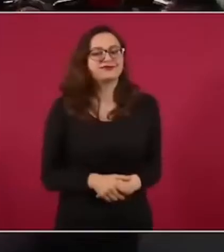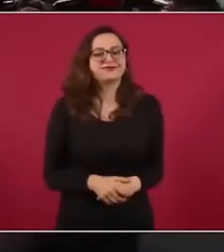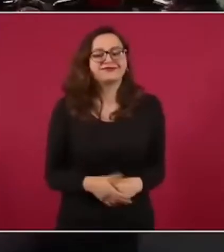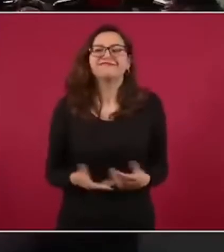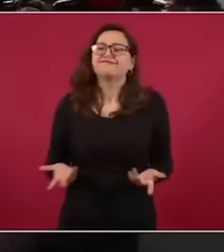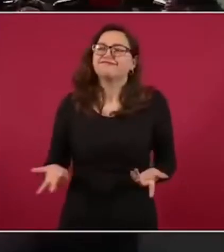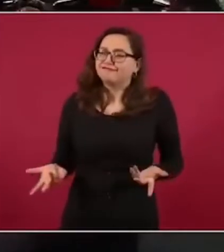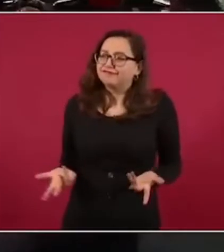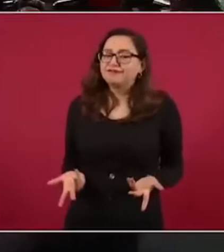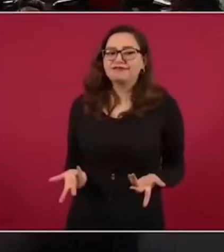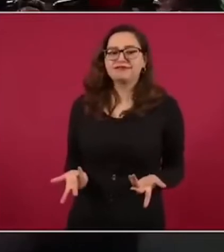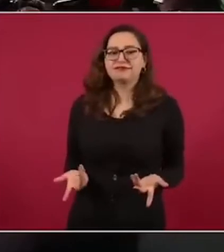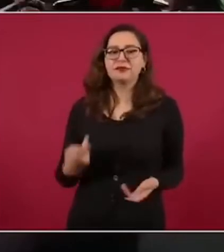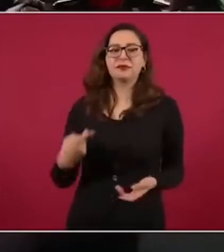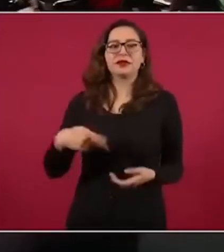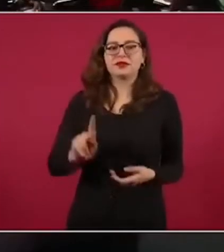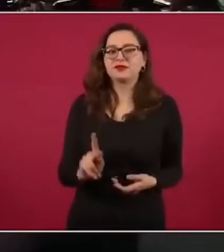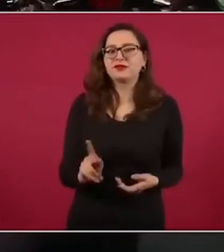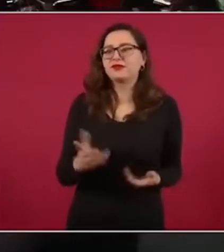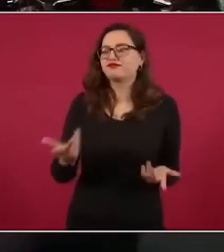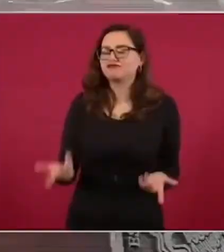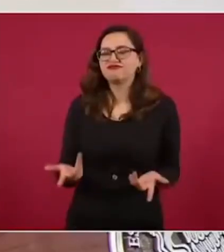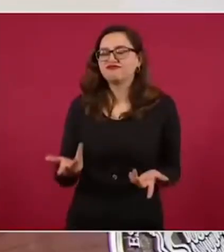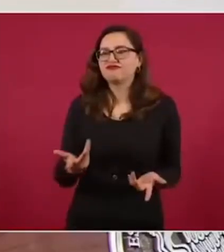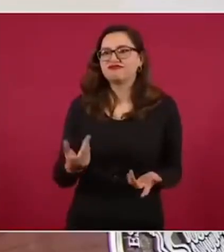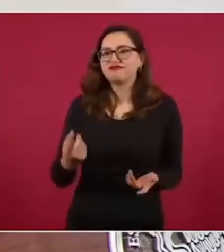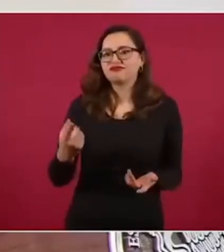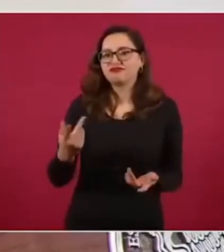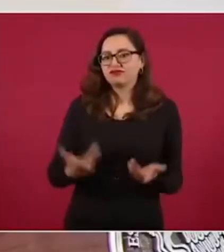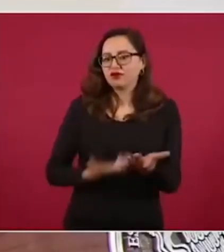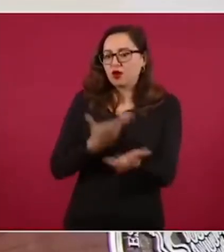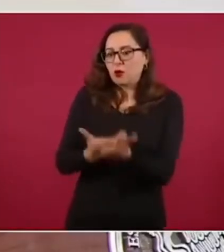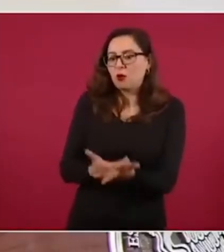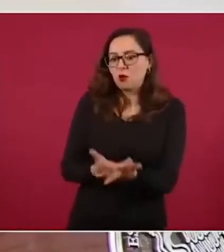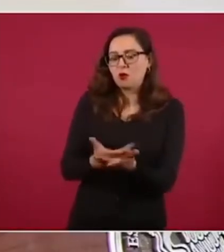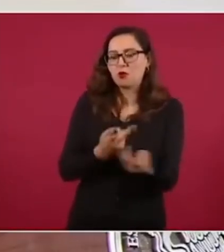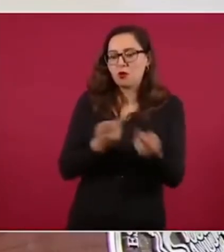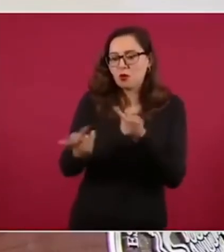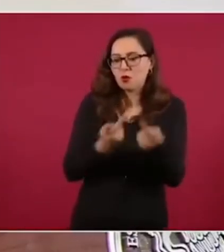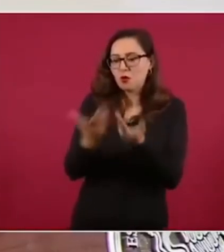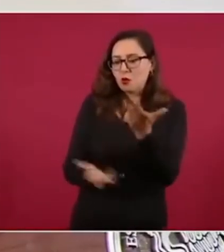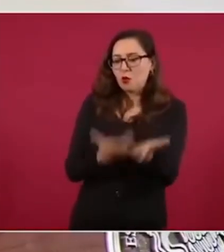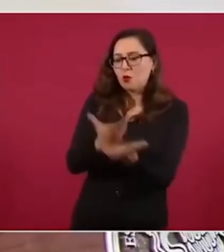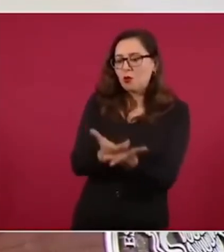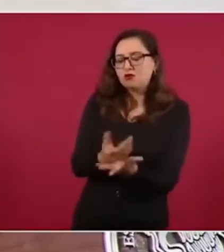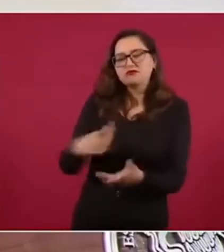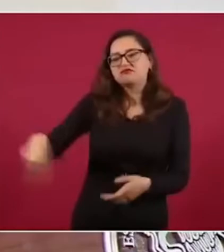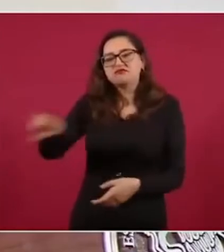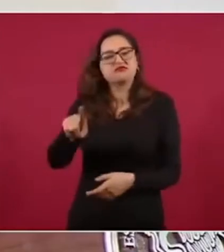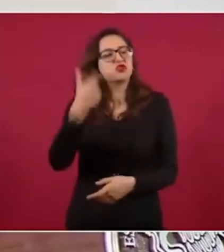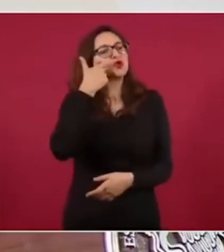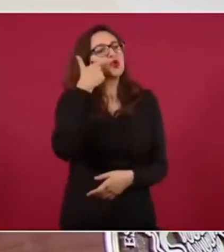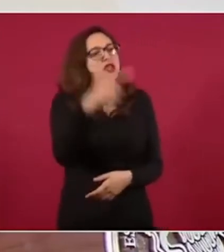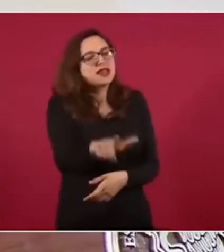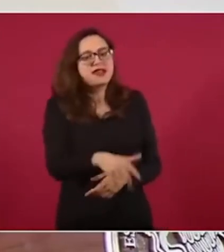no están a favor de nuestra estrategia. Estábamos hablando hace un momento